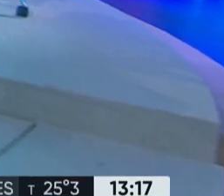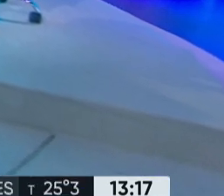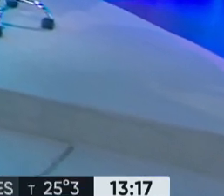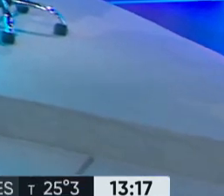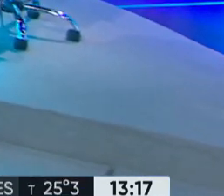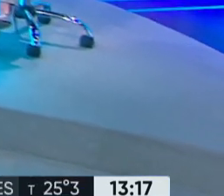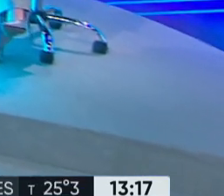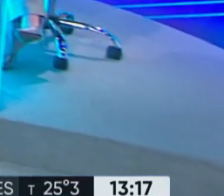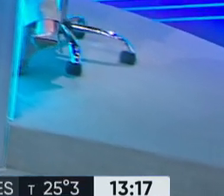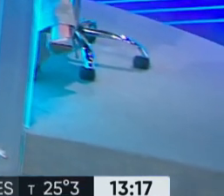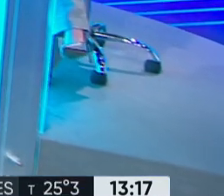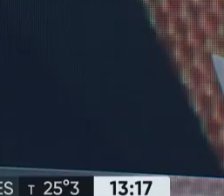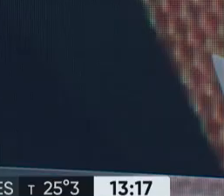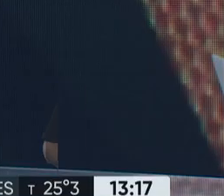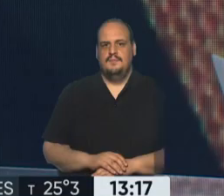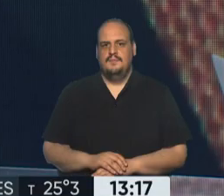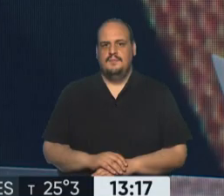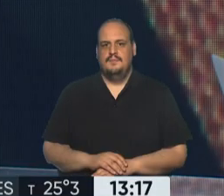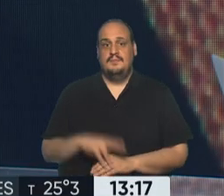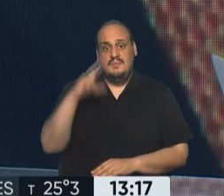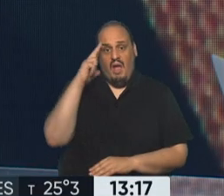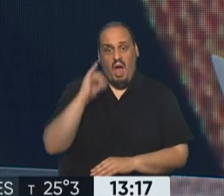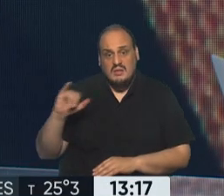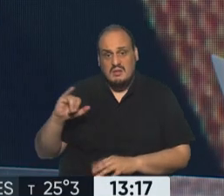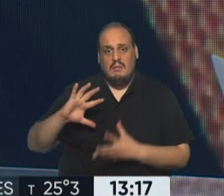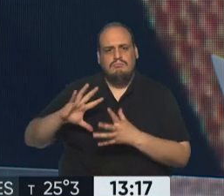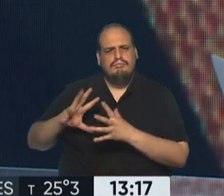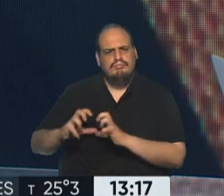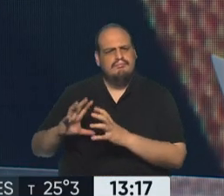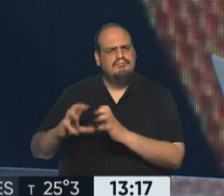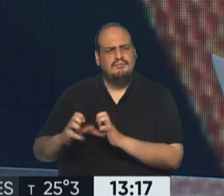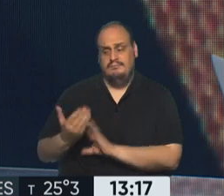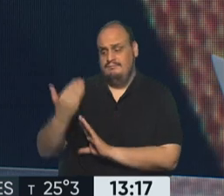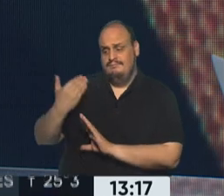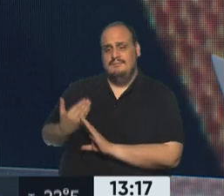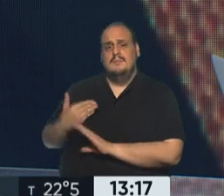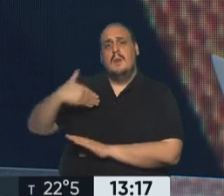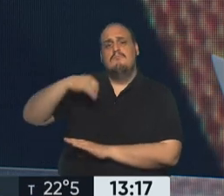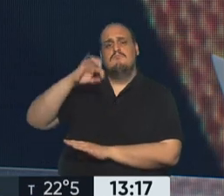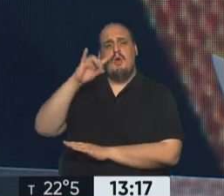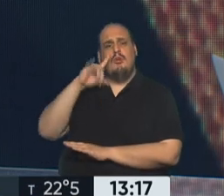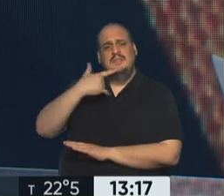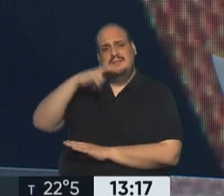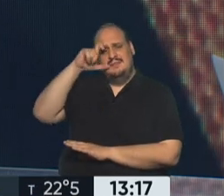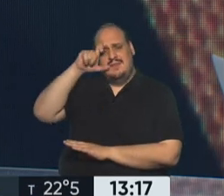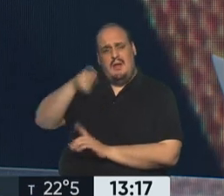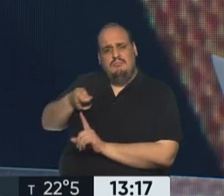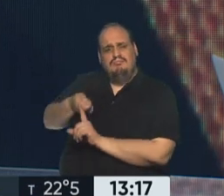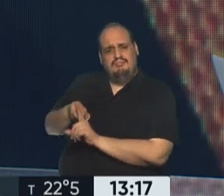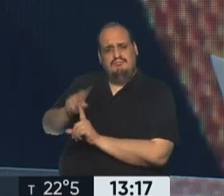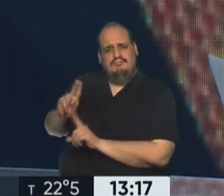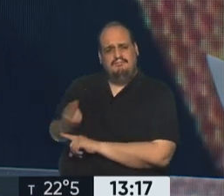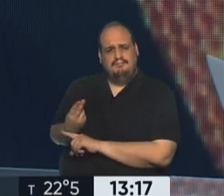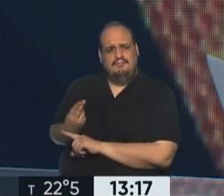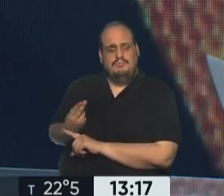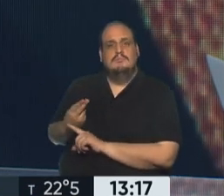Crisis tras crisis en Haití, al asesinato del presidente Jovenel Moise se sumó tiempo después